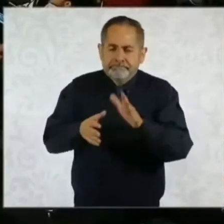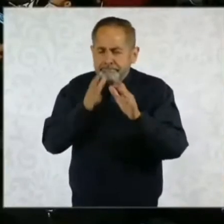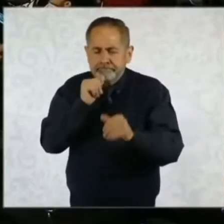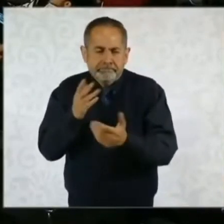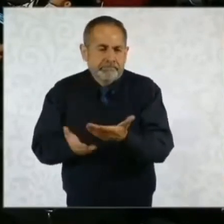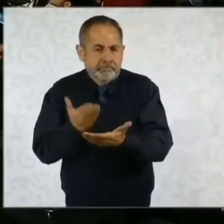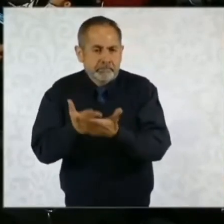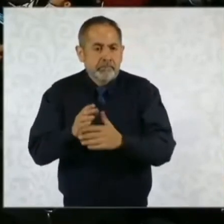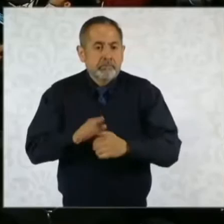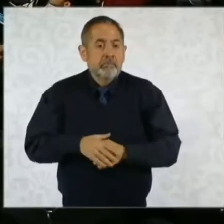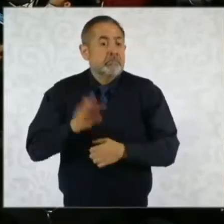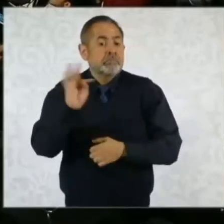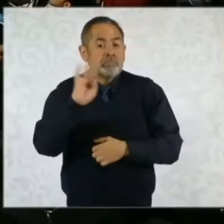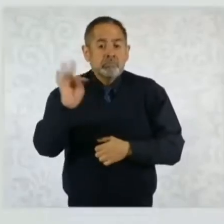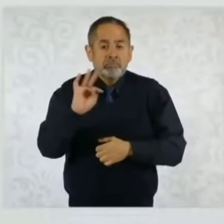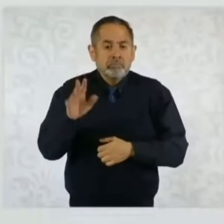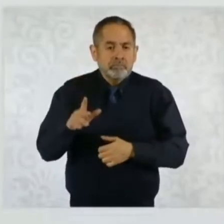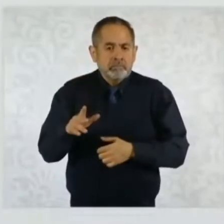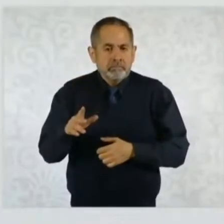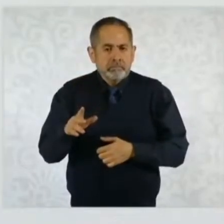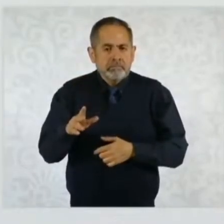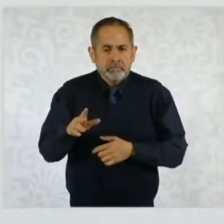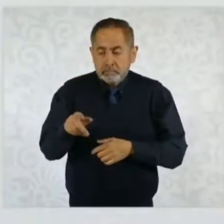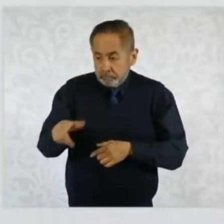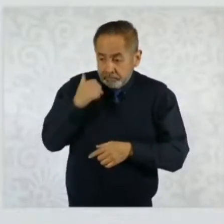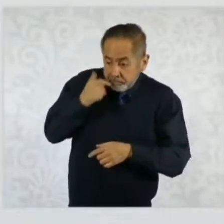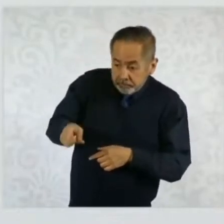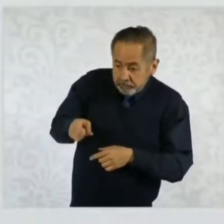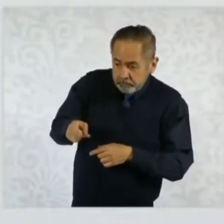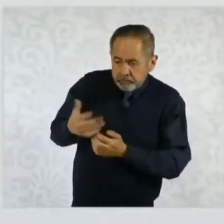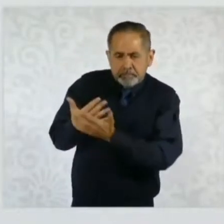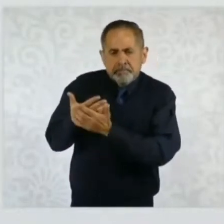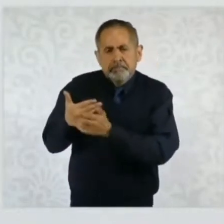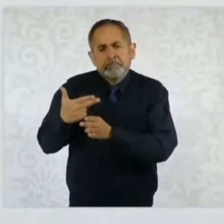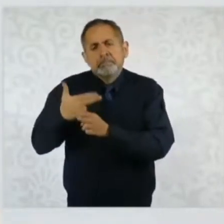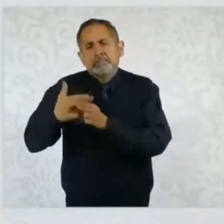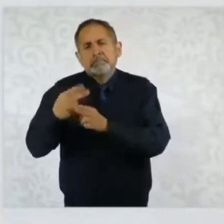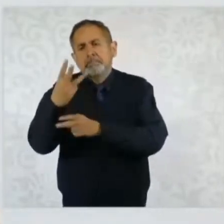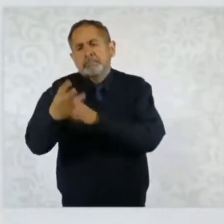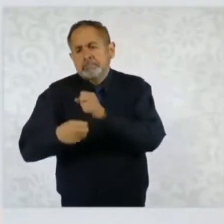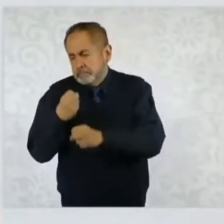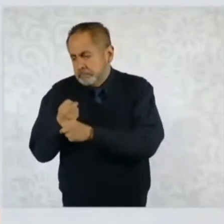Si quiere participar a un familiar directo, pues que se espere tres años o seis años.